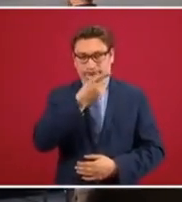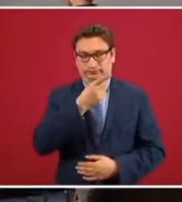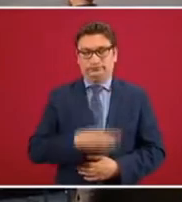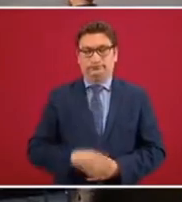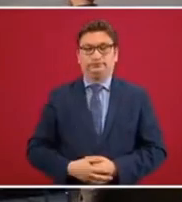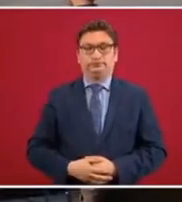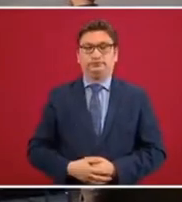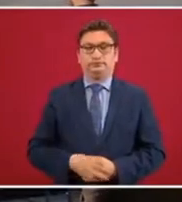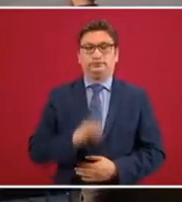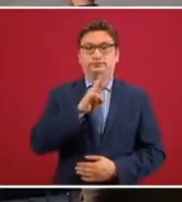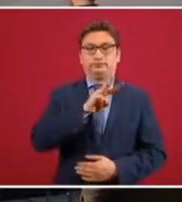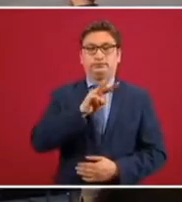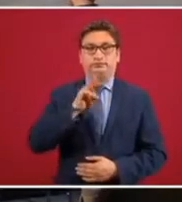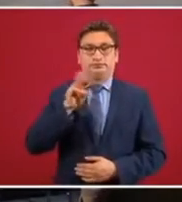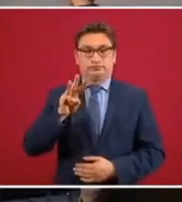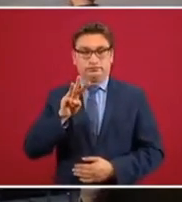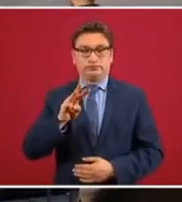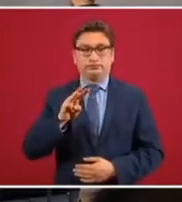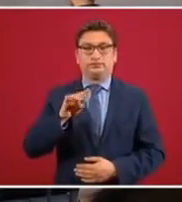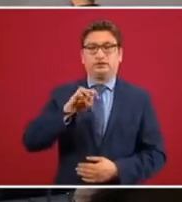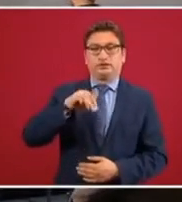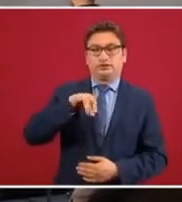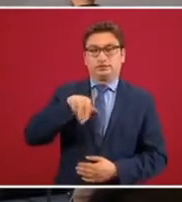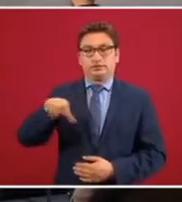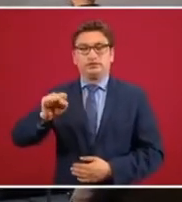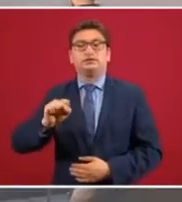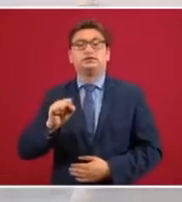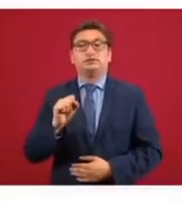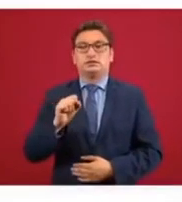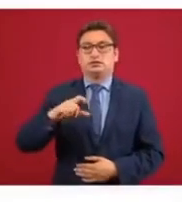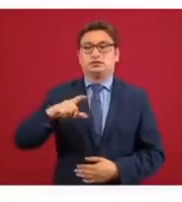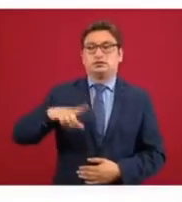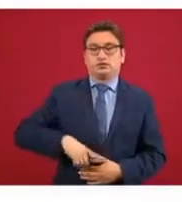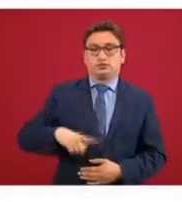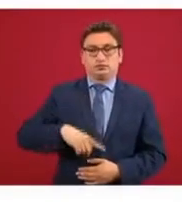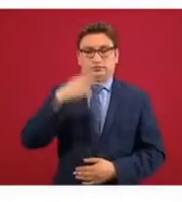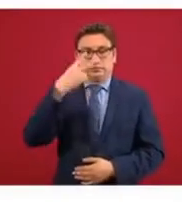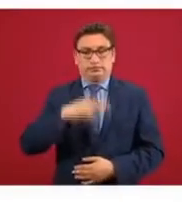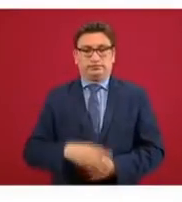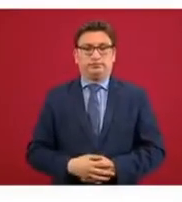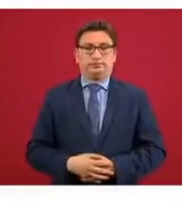www.IMS, Gobierno de México.